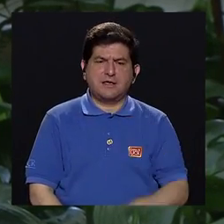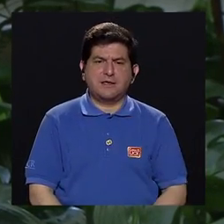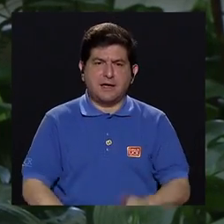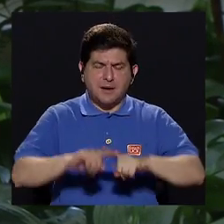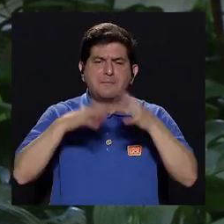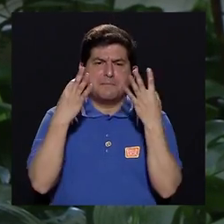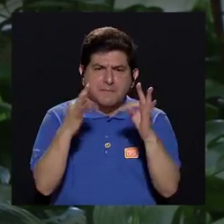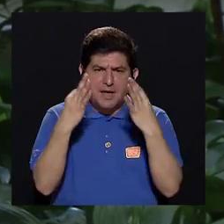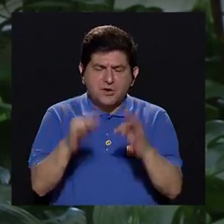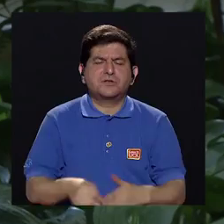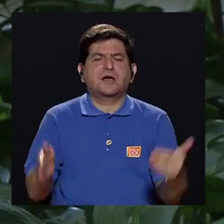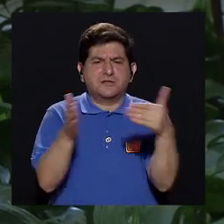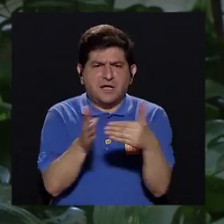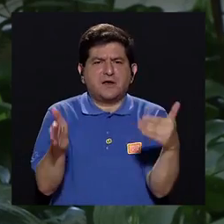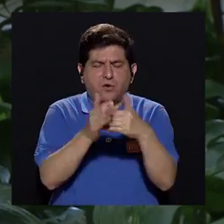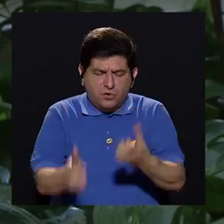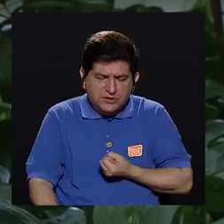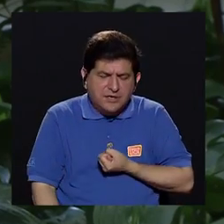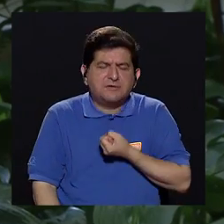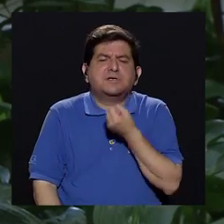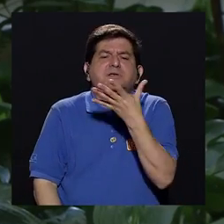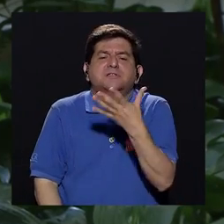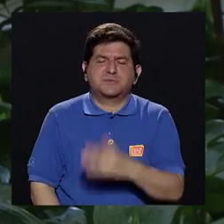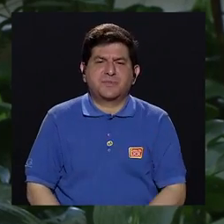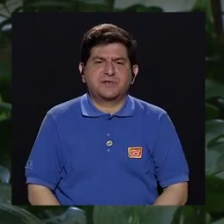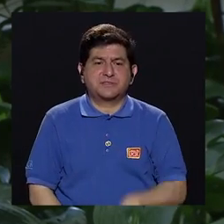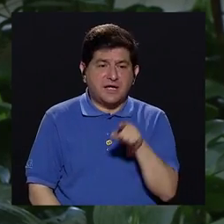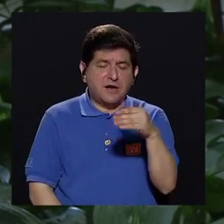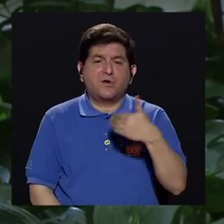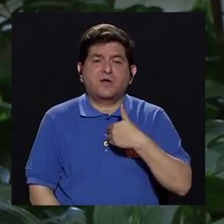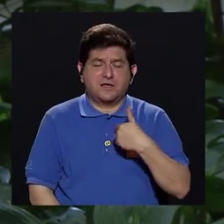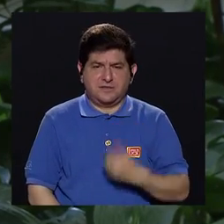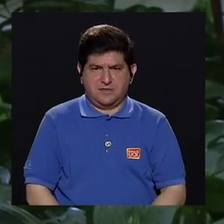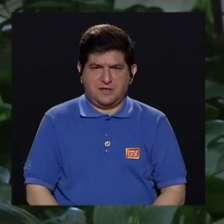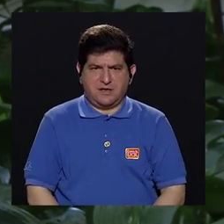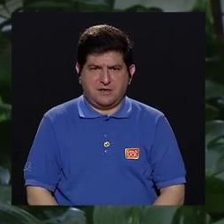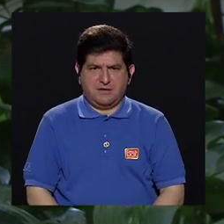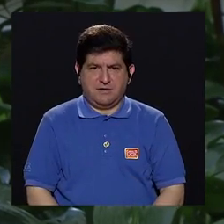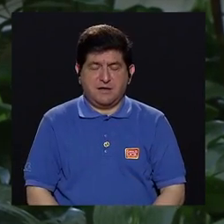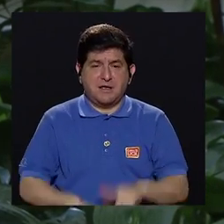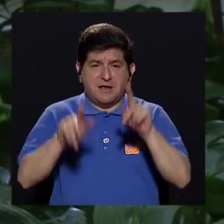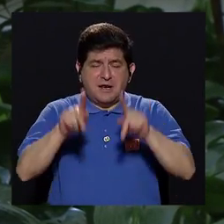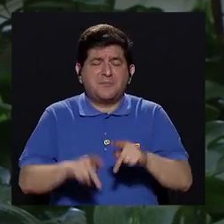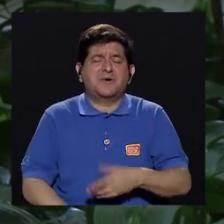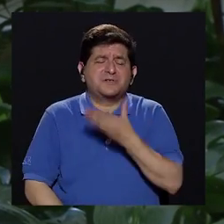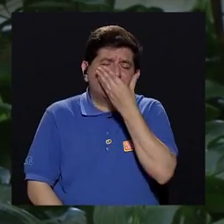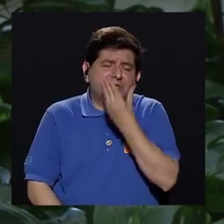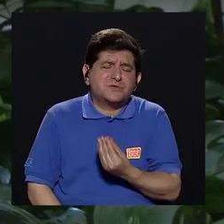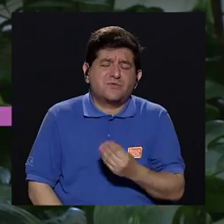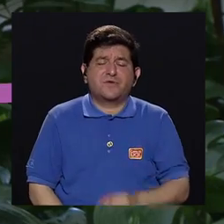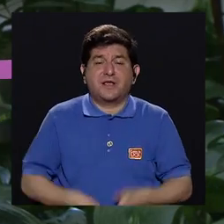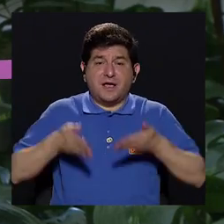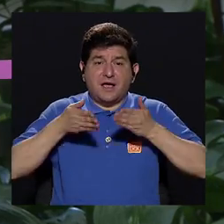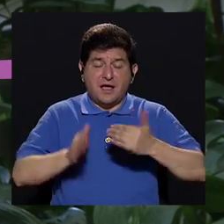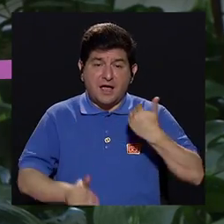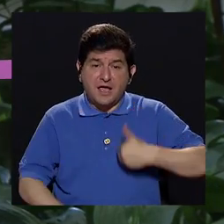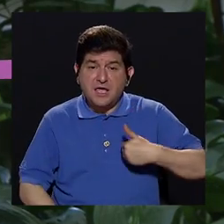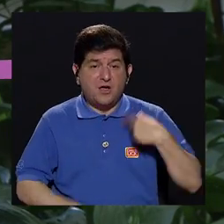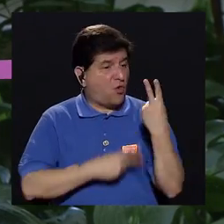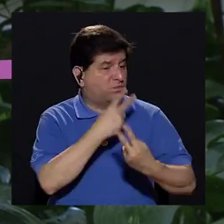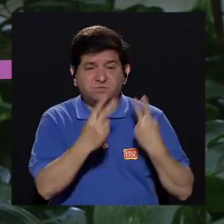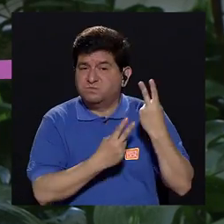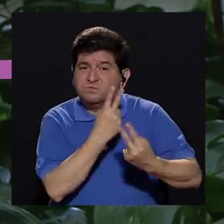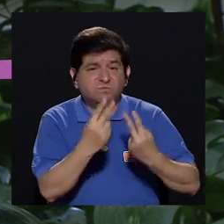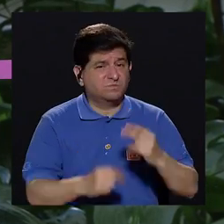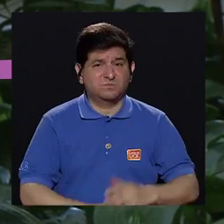hay que buscar cómo pueda volver a expresar lo que sabe porque ya no ni siquiera la visitaba entonces la señora sufría porque su hijo no la visitaba